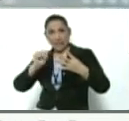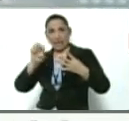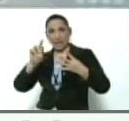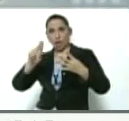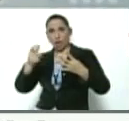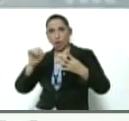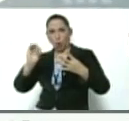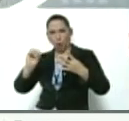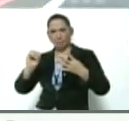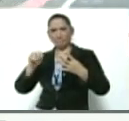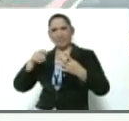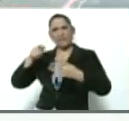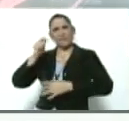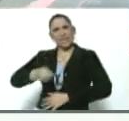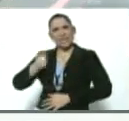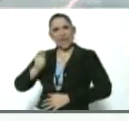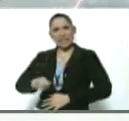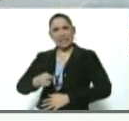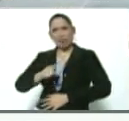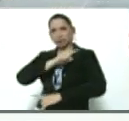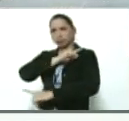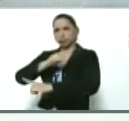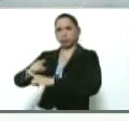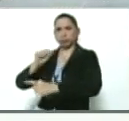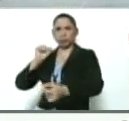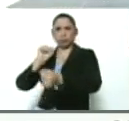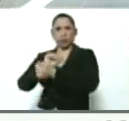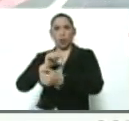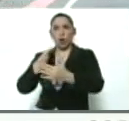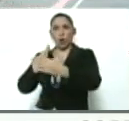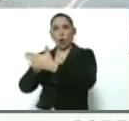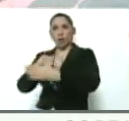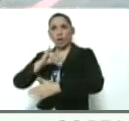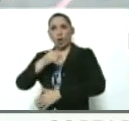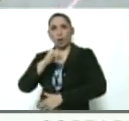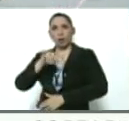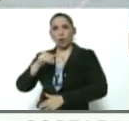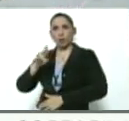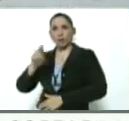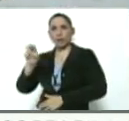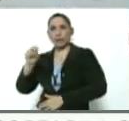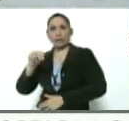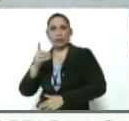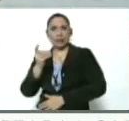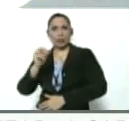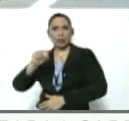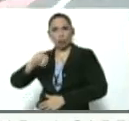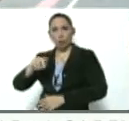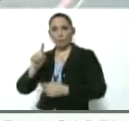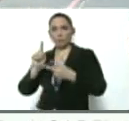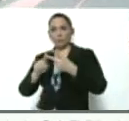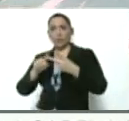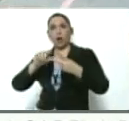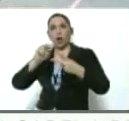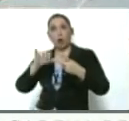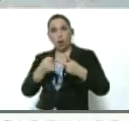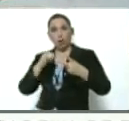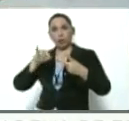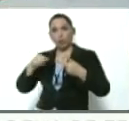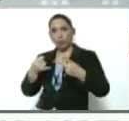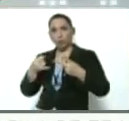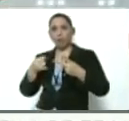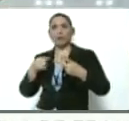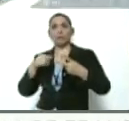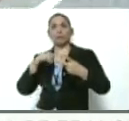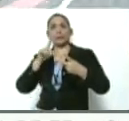y dictó orden de captura contra JJ Rendón, Sergio Vergara y Jordan Gudro para continuar